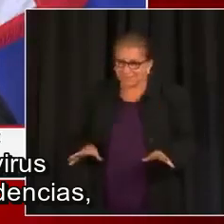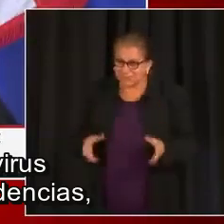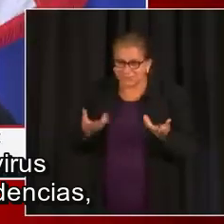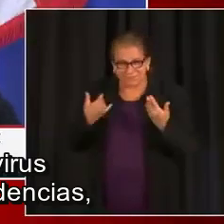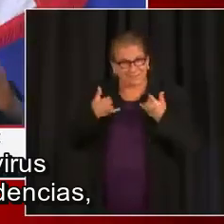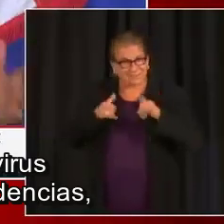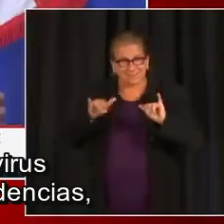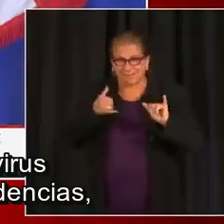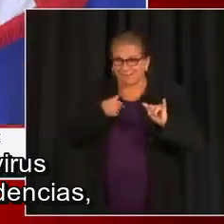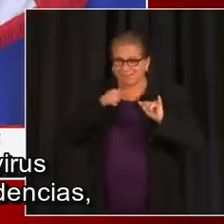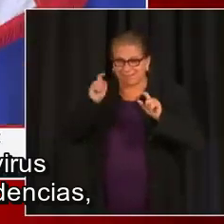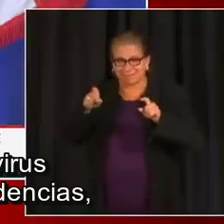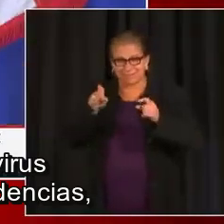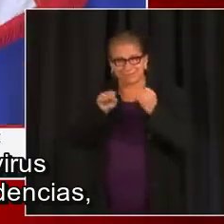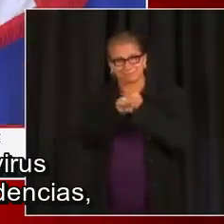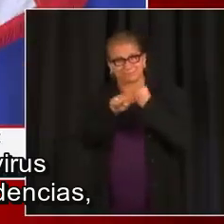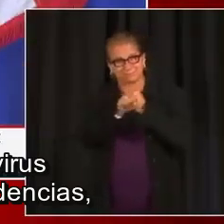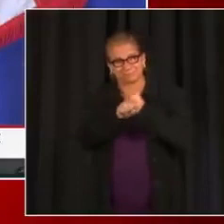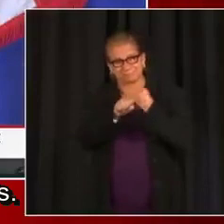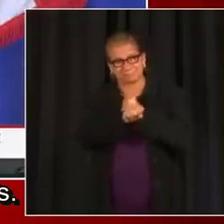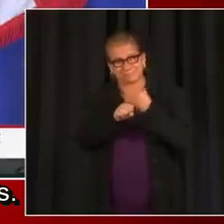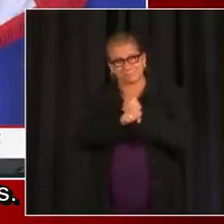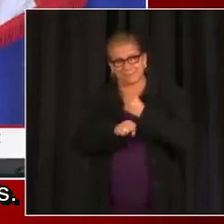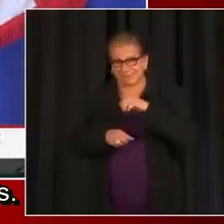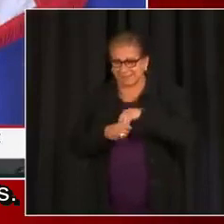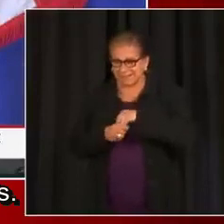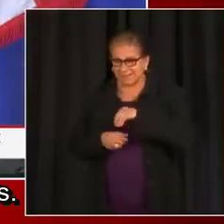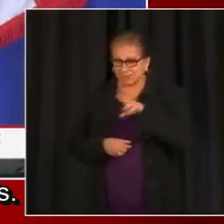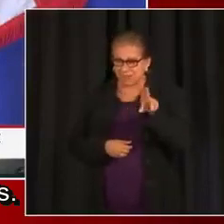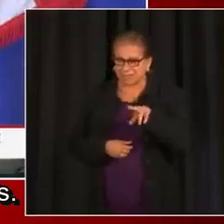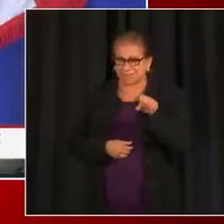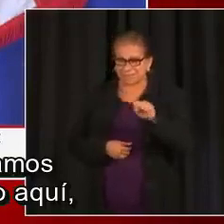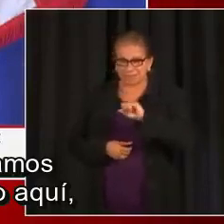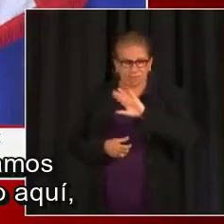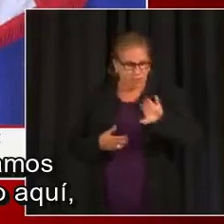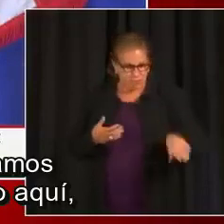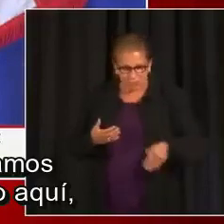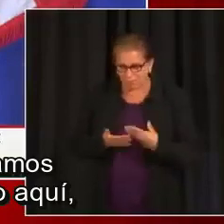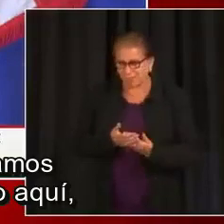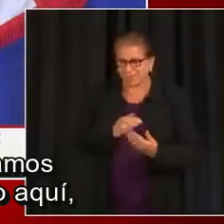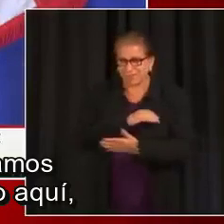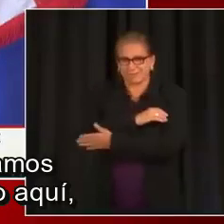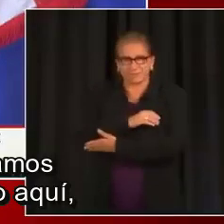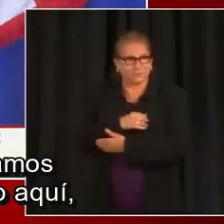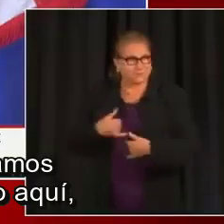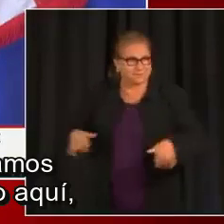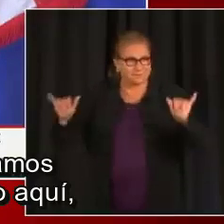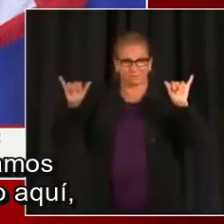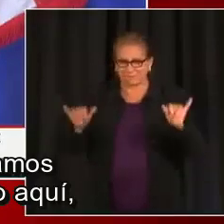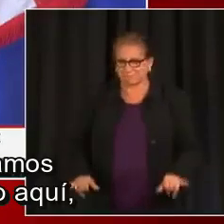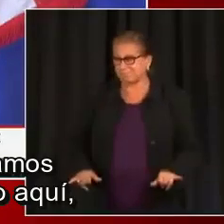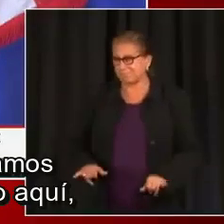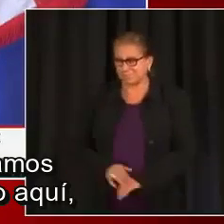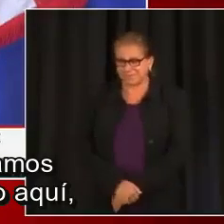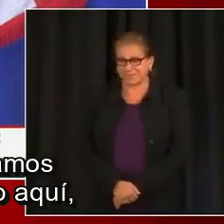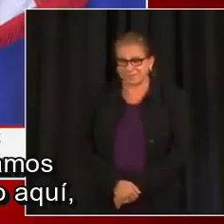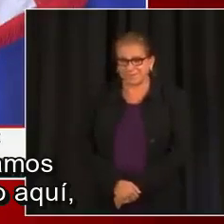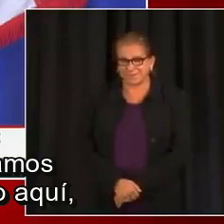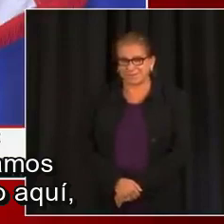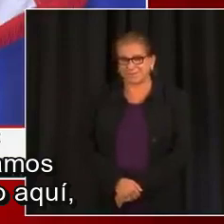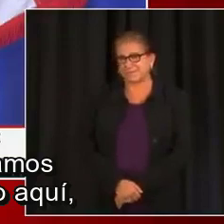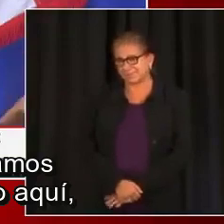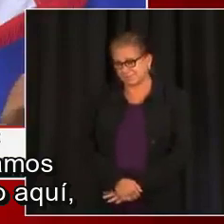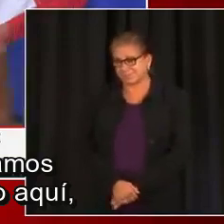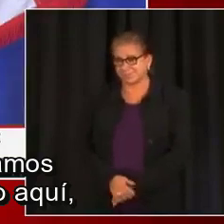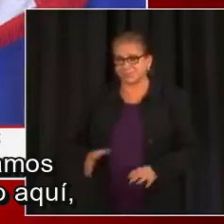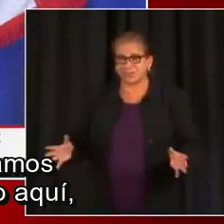seguir las tendencias. que está haciendo el virus en el país. La doctora Nesbitt tiene razón. Estamos orgullosos con